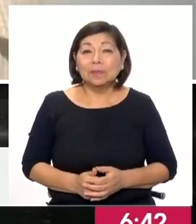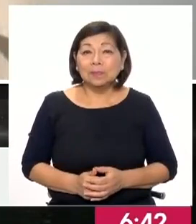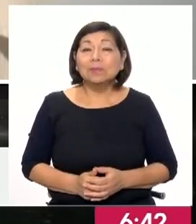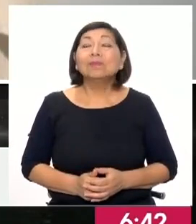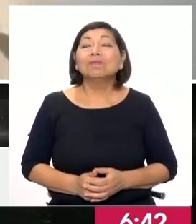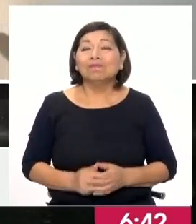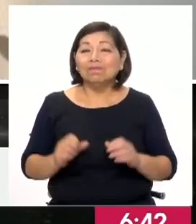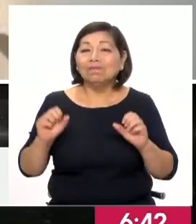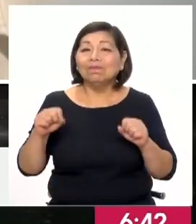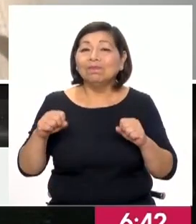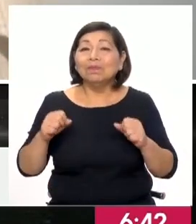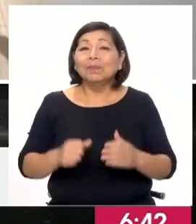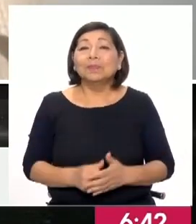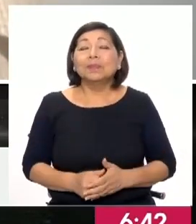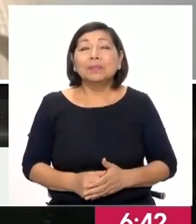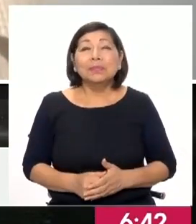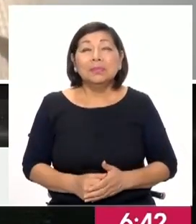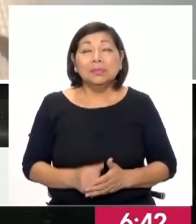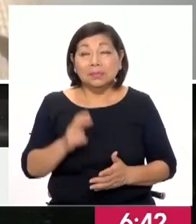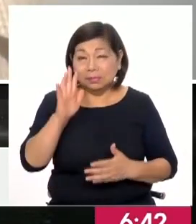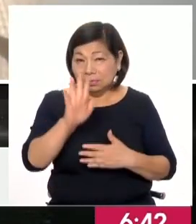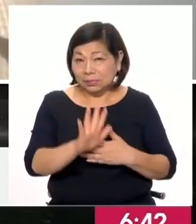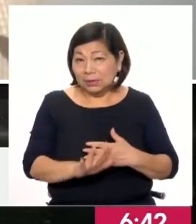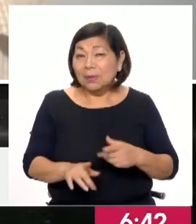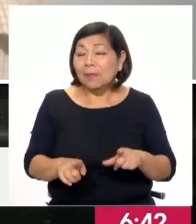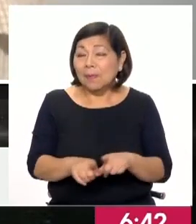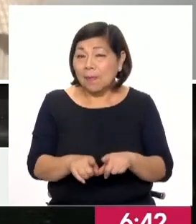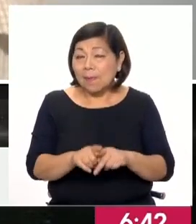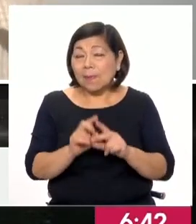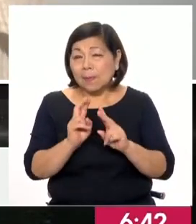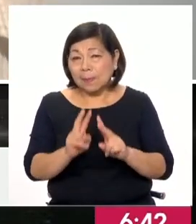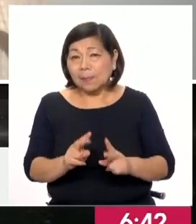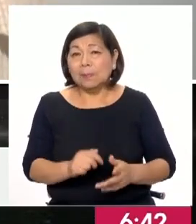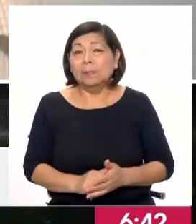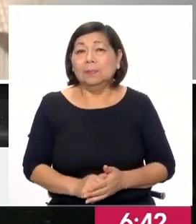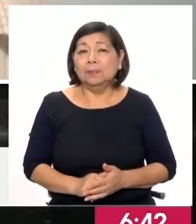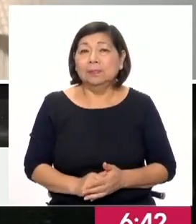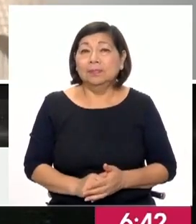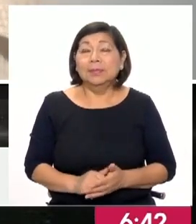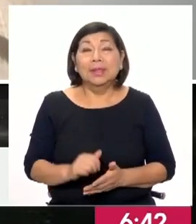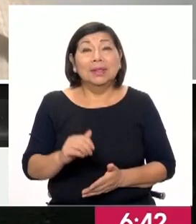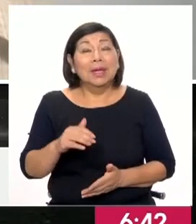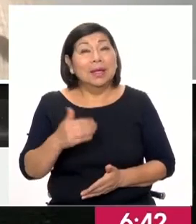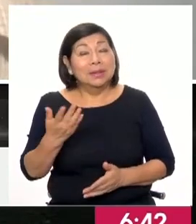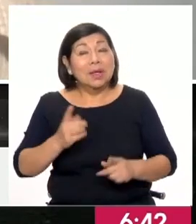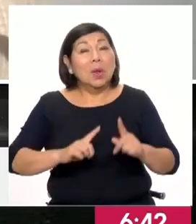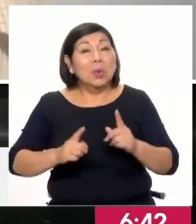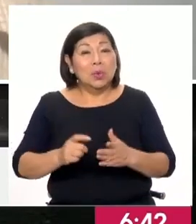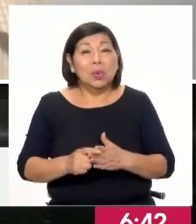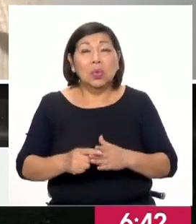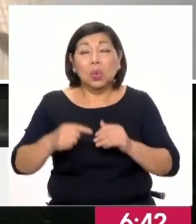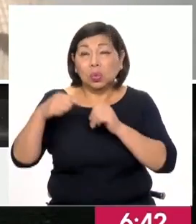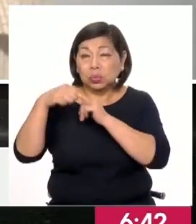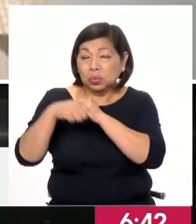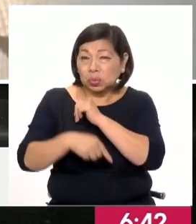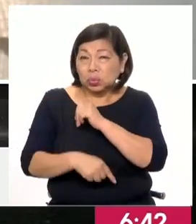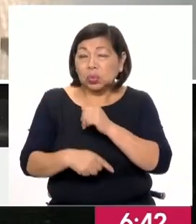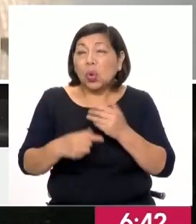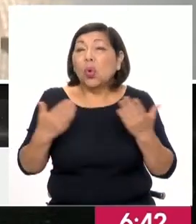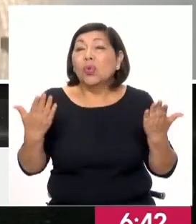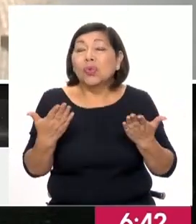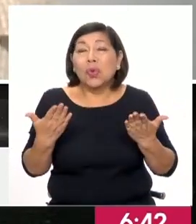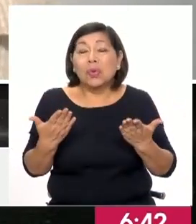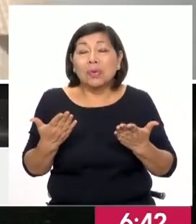Sí, correcto, correcto. Ahora, a nivel nacional también se ha visto, y hay algunas regiones, sobre todo en el sur, donde la